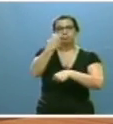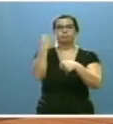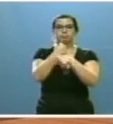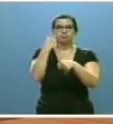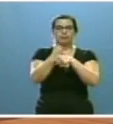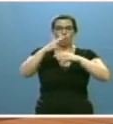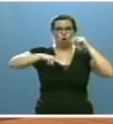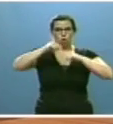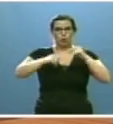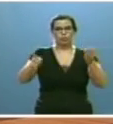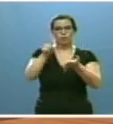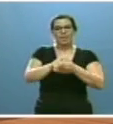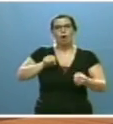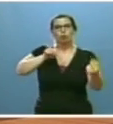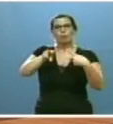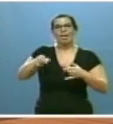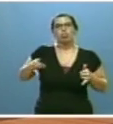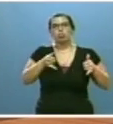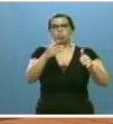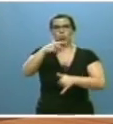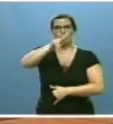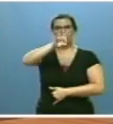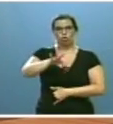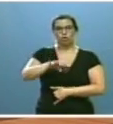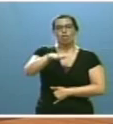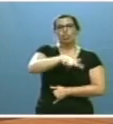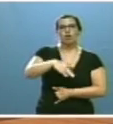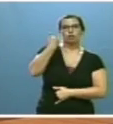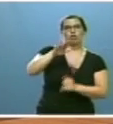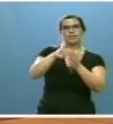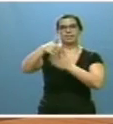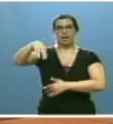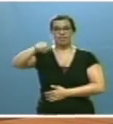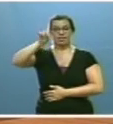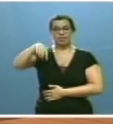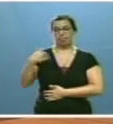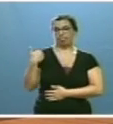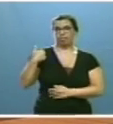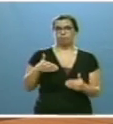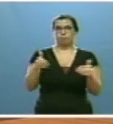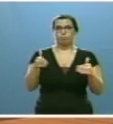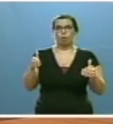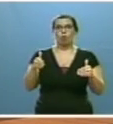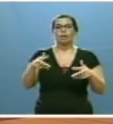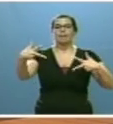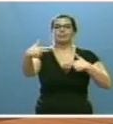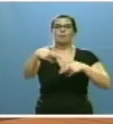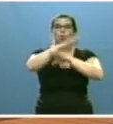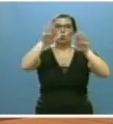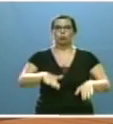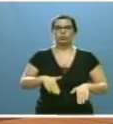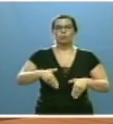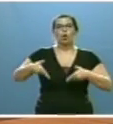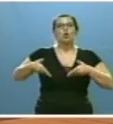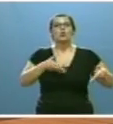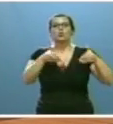los tramos de la autovía del Duero entre Soria y Aranda. O la reciente puesta en servicio del último tramo de la Ruta de la Plata